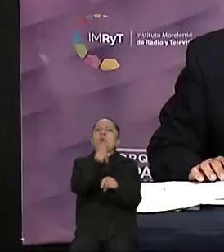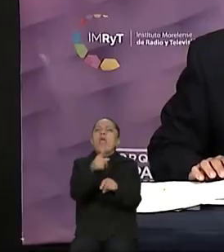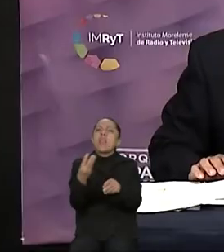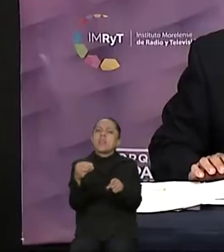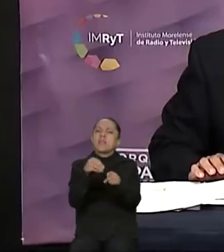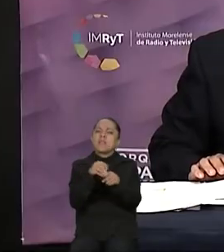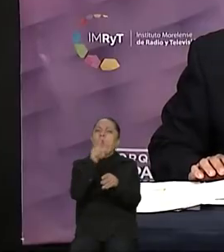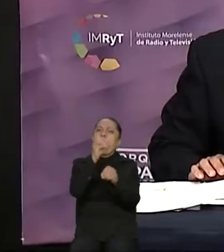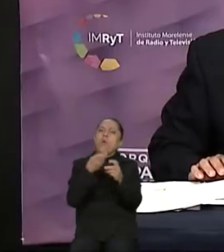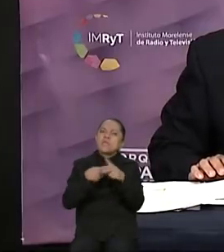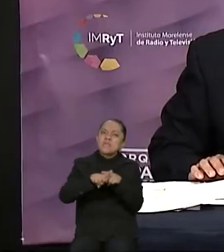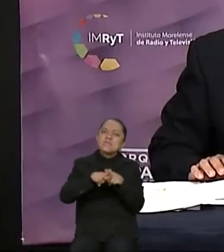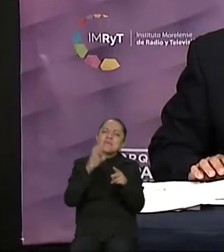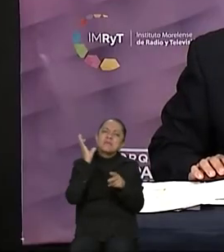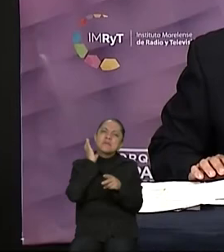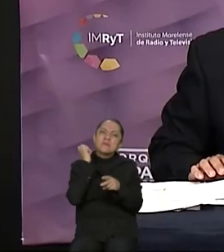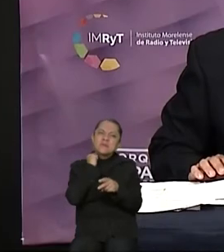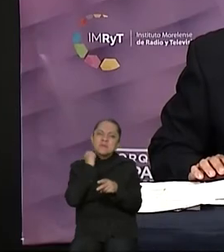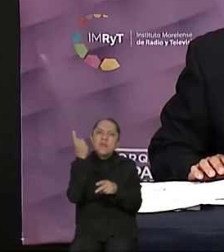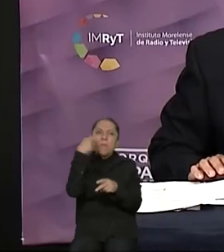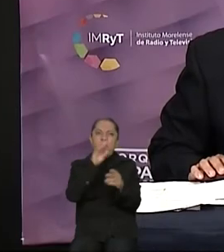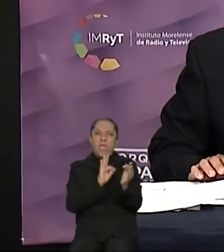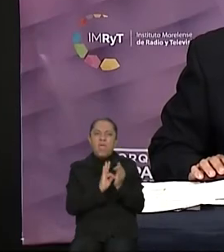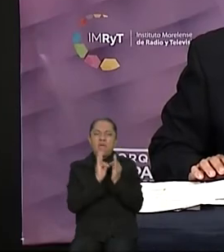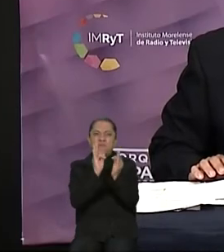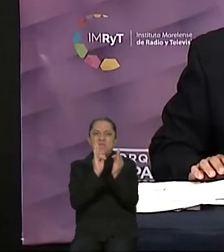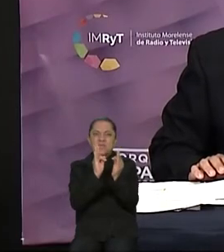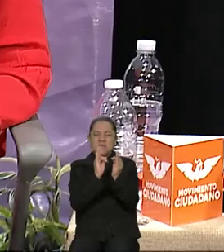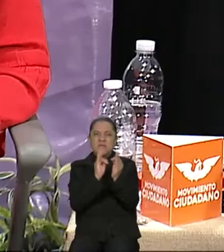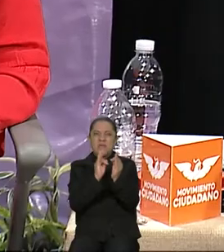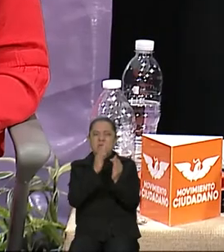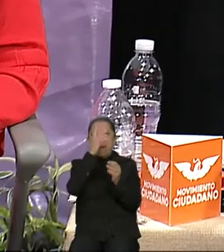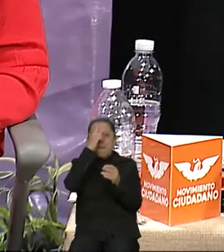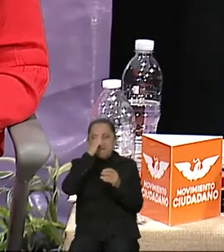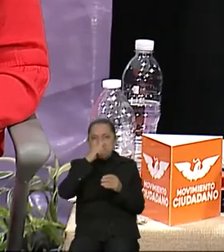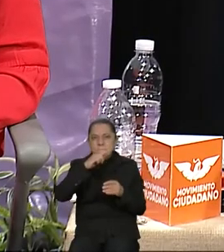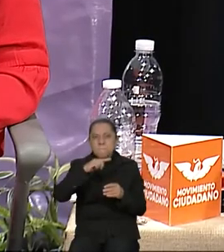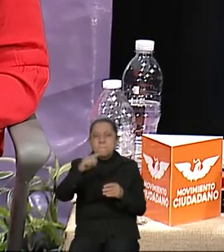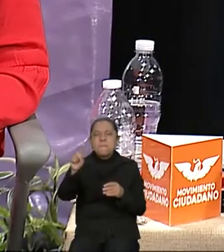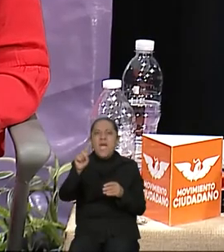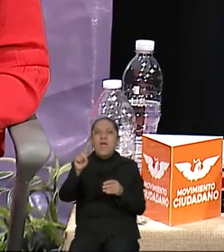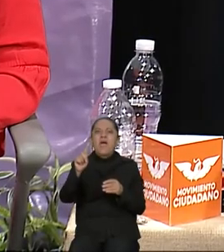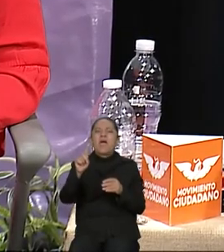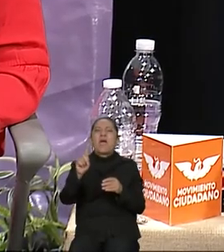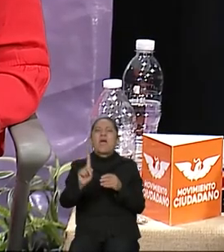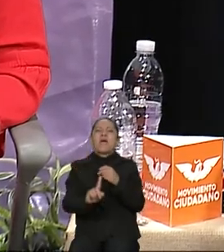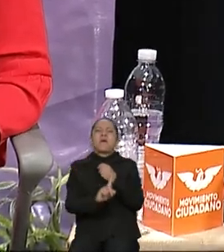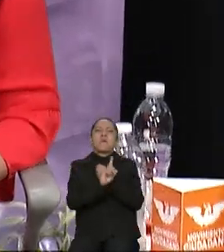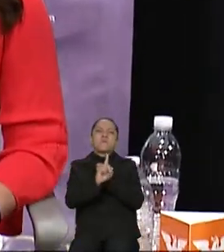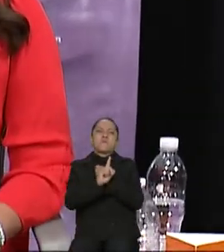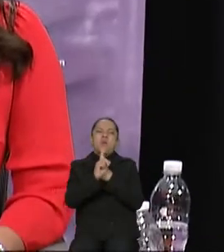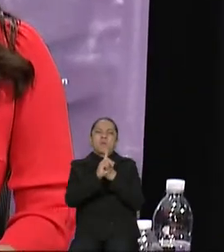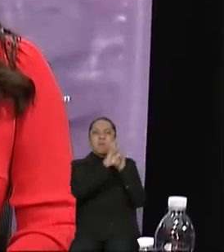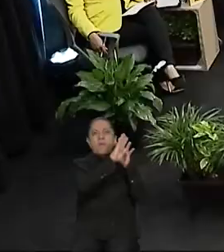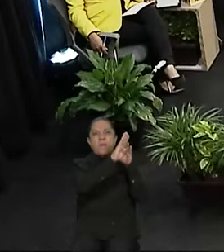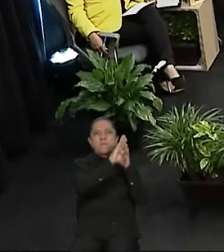para enfrentar el problema de migración de las y los mexicanos a los Estados Unidos de Norteamérica? Un minuto.